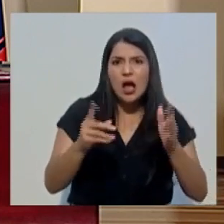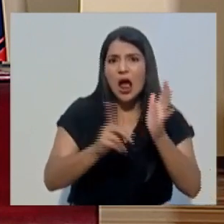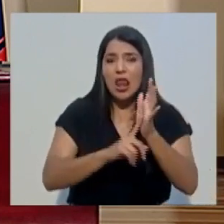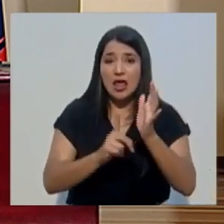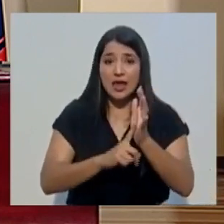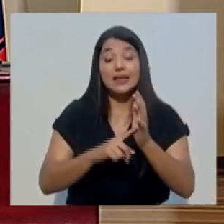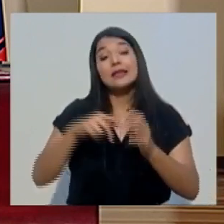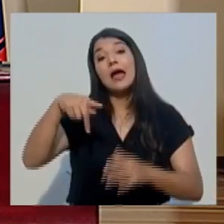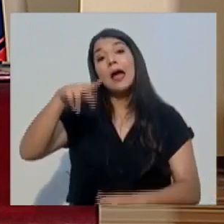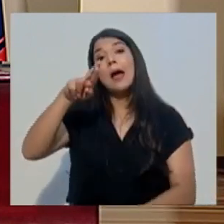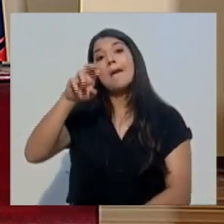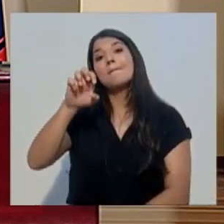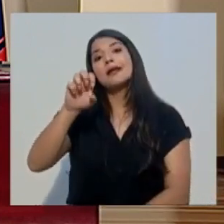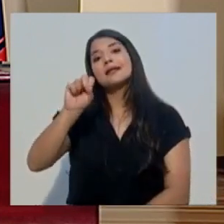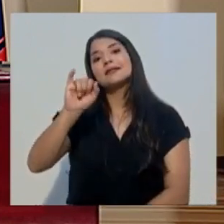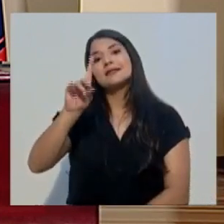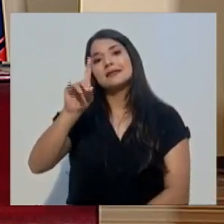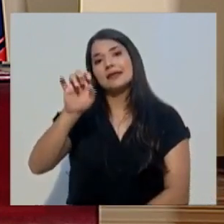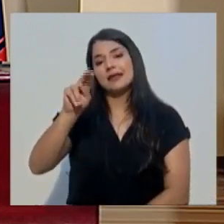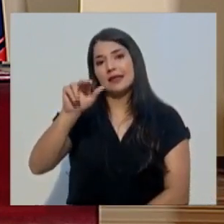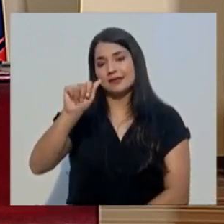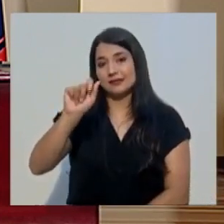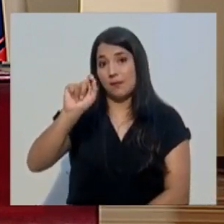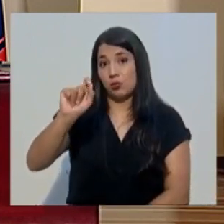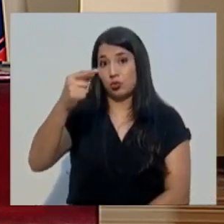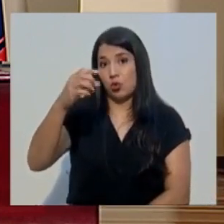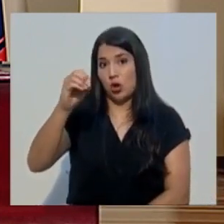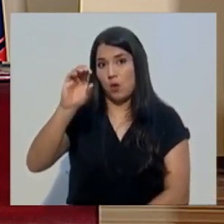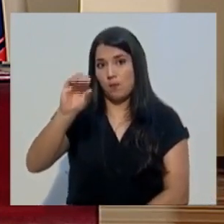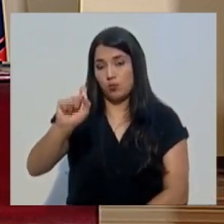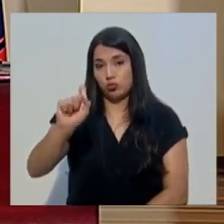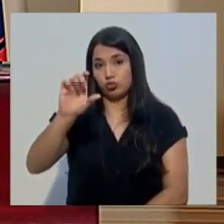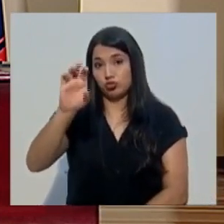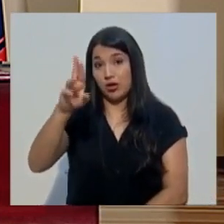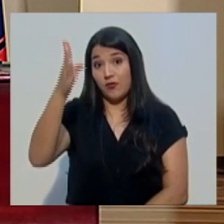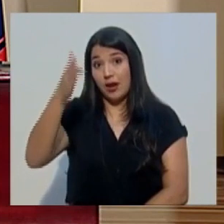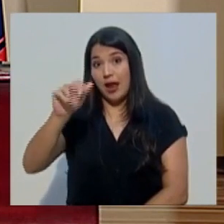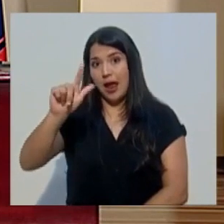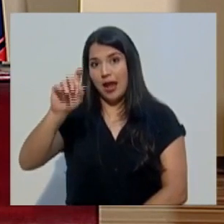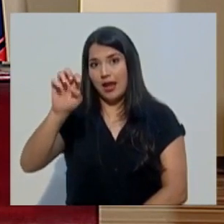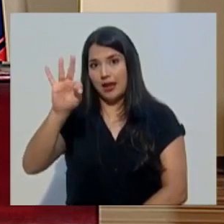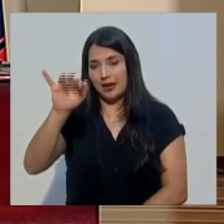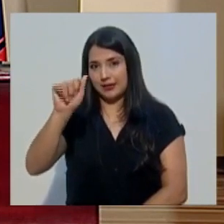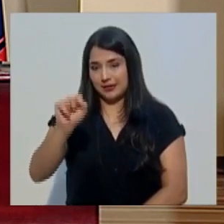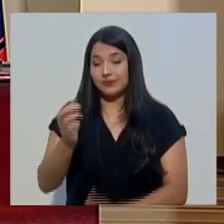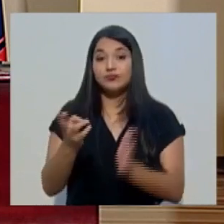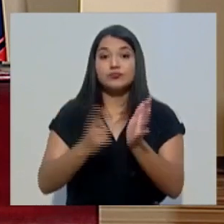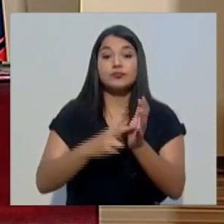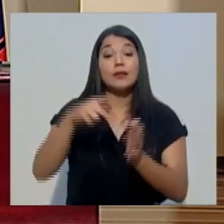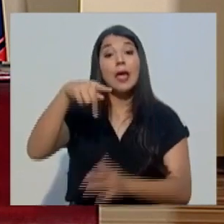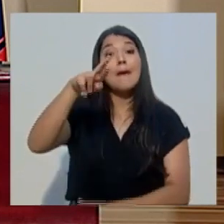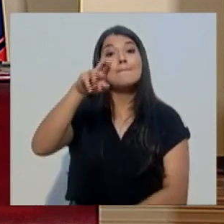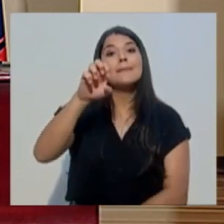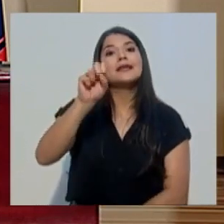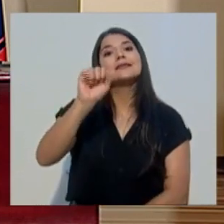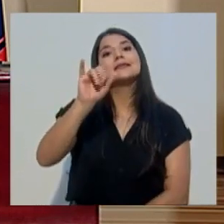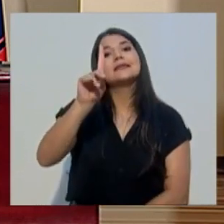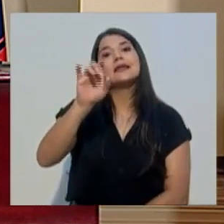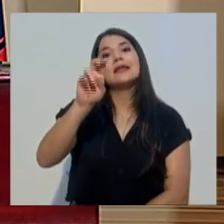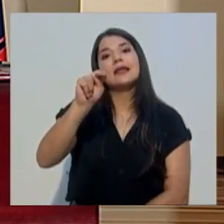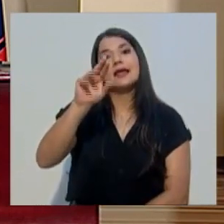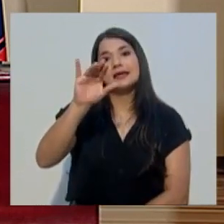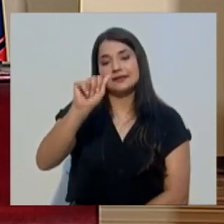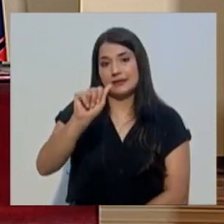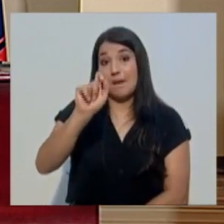cantones, presidencia.go.cr, barrio inclinada alertas. Repetimos, presidencia.go